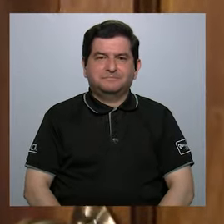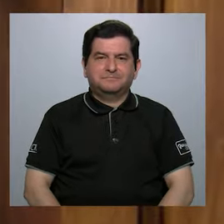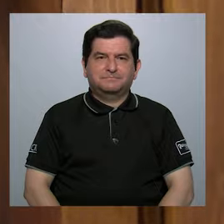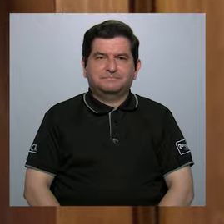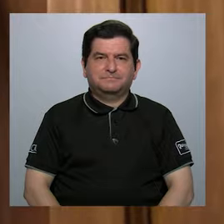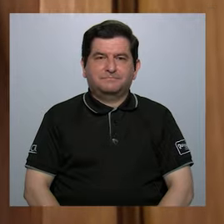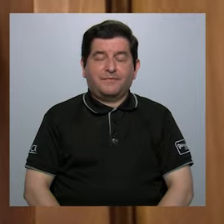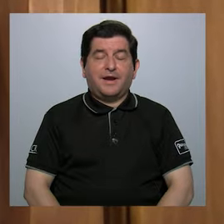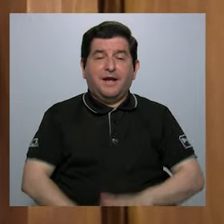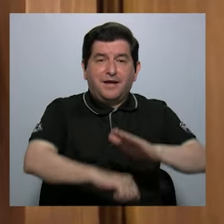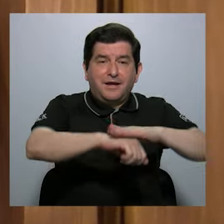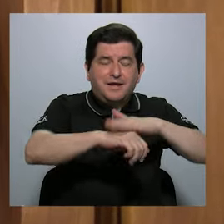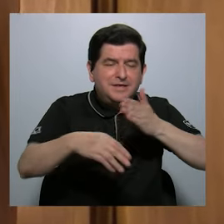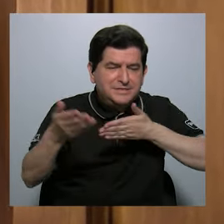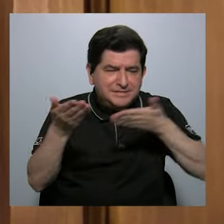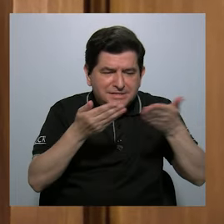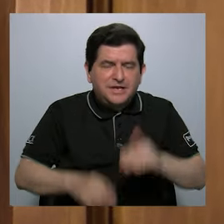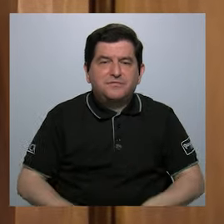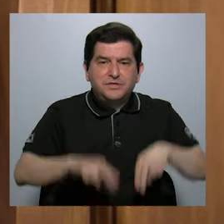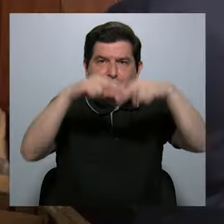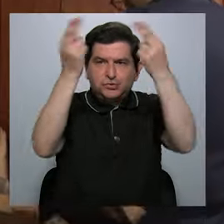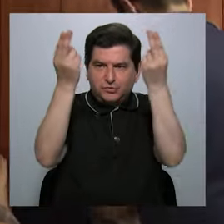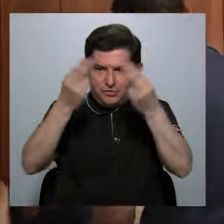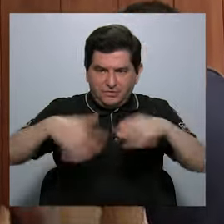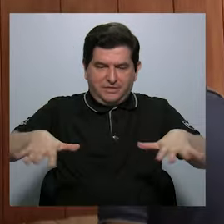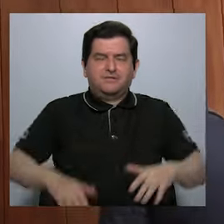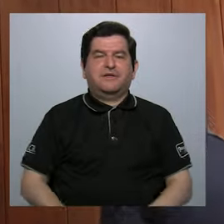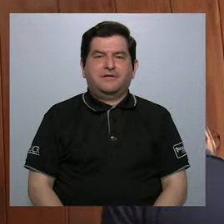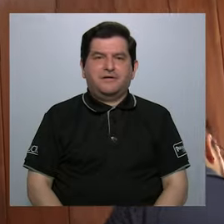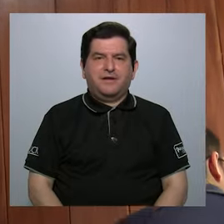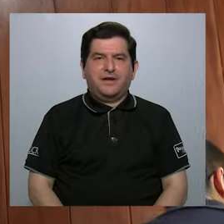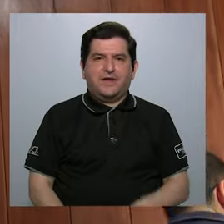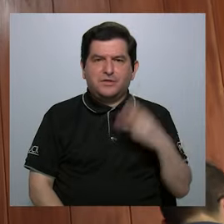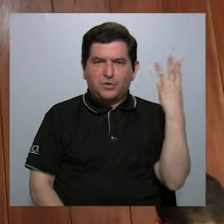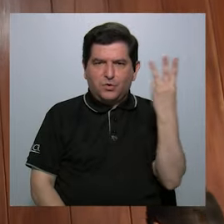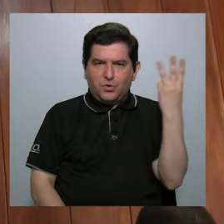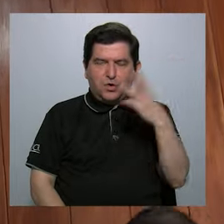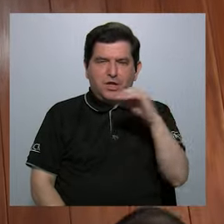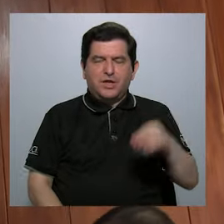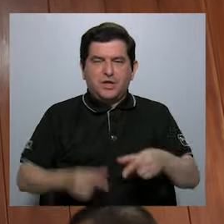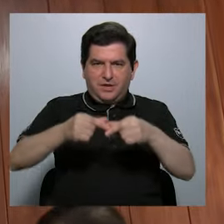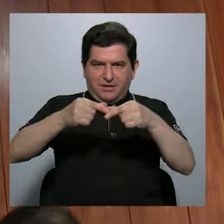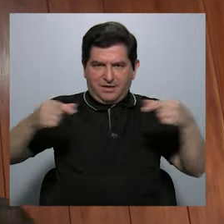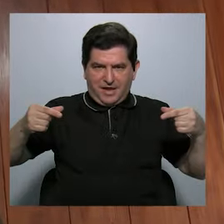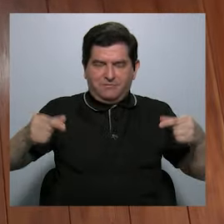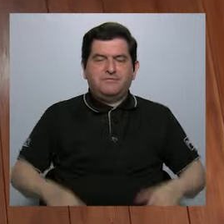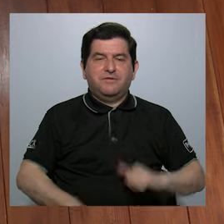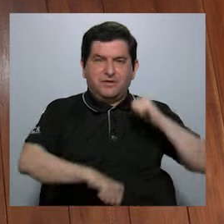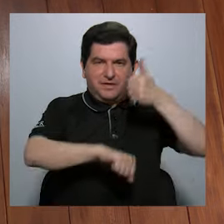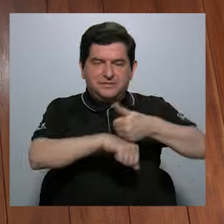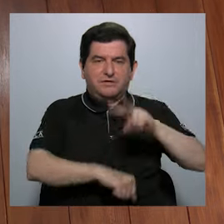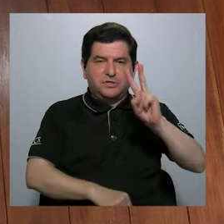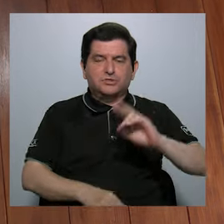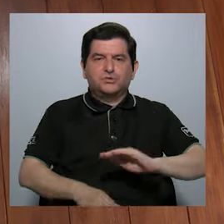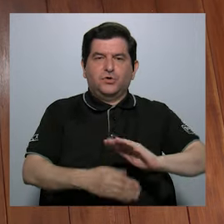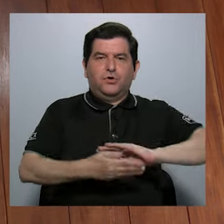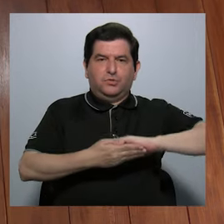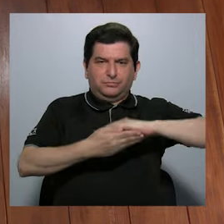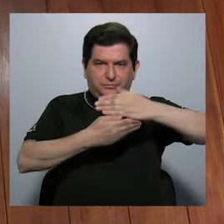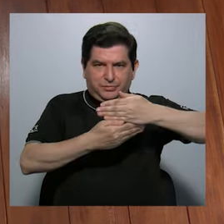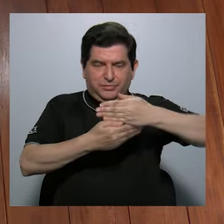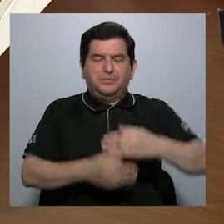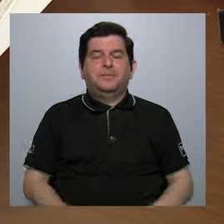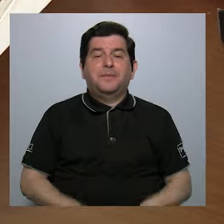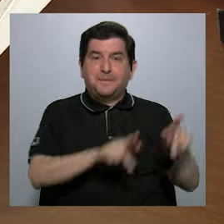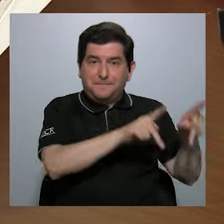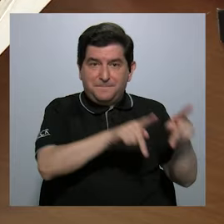Electricidad, habilitó el servicio de Internet, tanto inalámbrico como cableado, e instaló dos computadoras para que